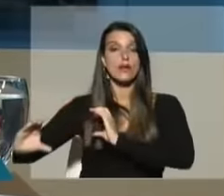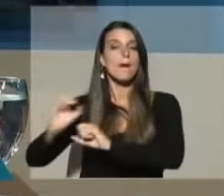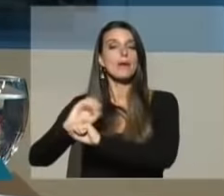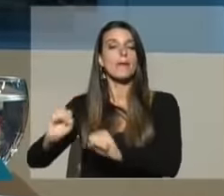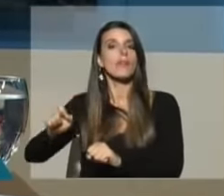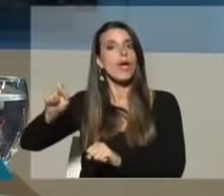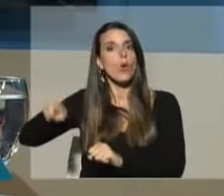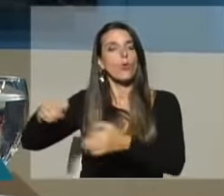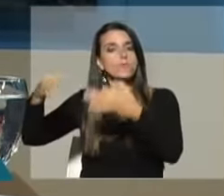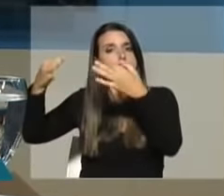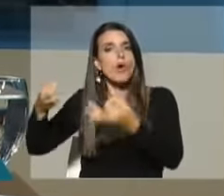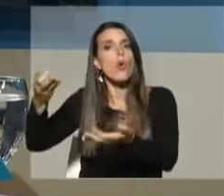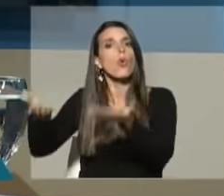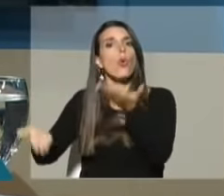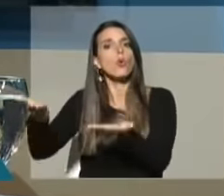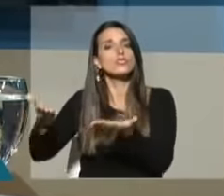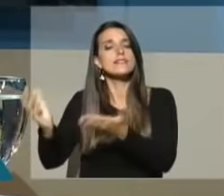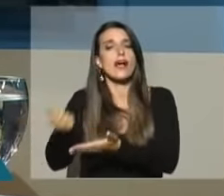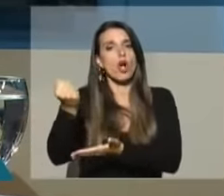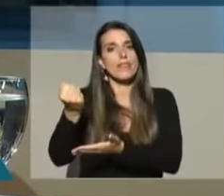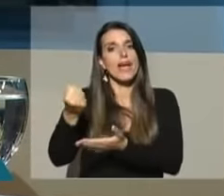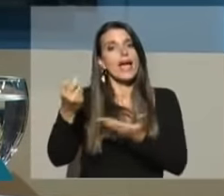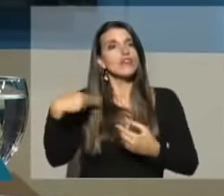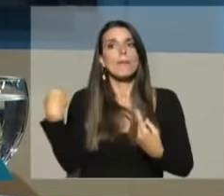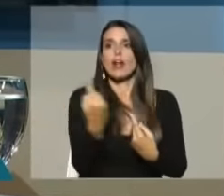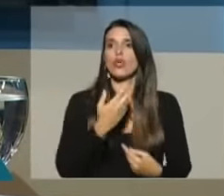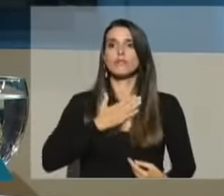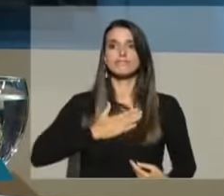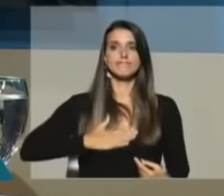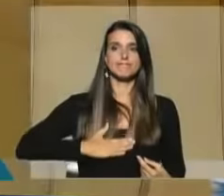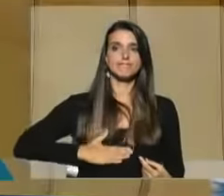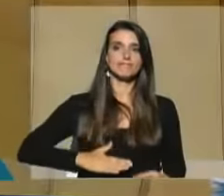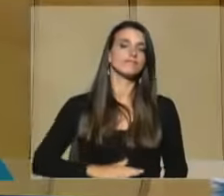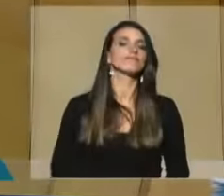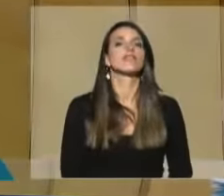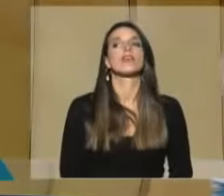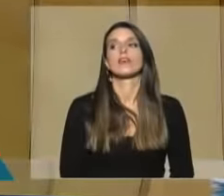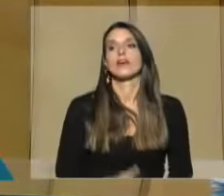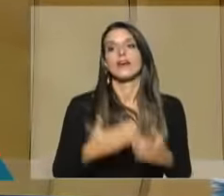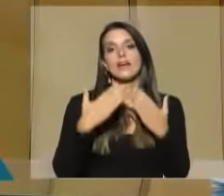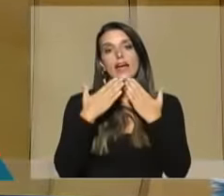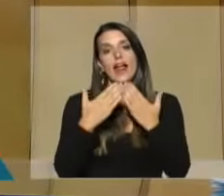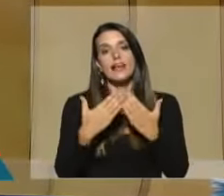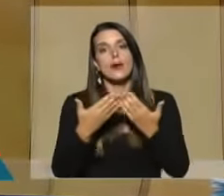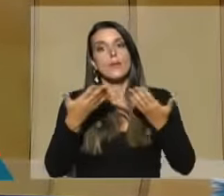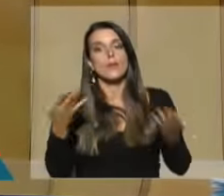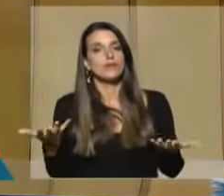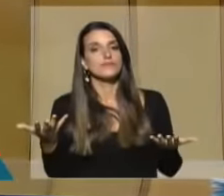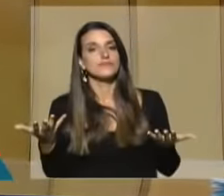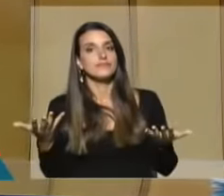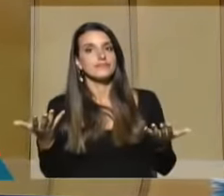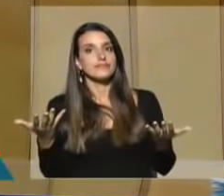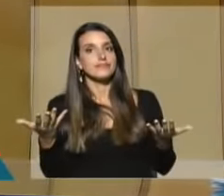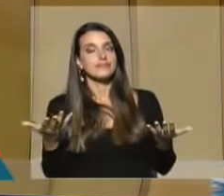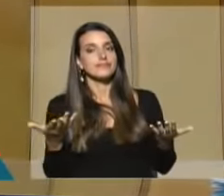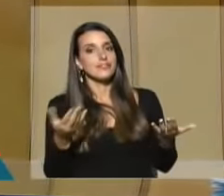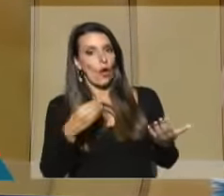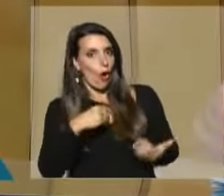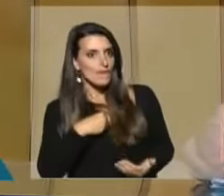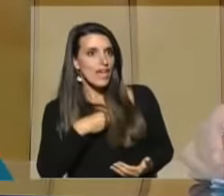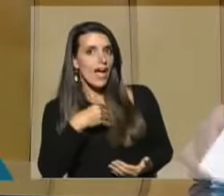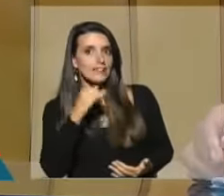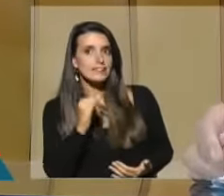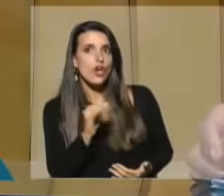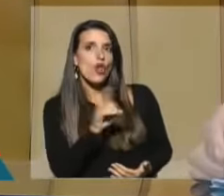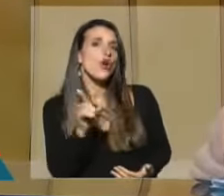justicia. Eso es lo que debe generarnos a todos la más absoluta tranquilidad. Gracias. Bueno, confía el Frente Amplio en